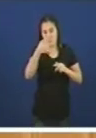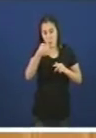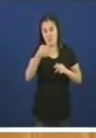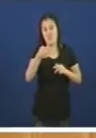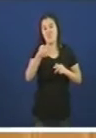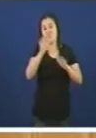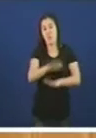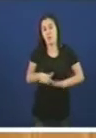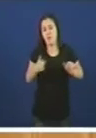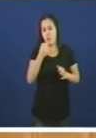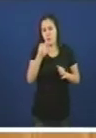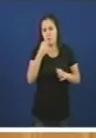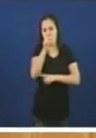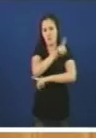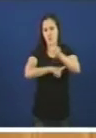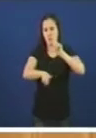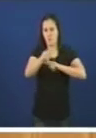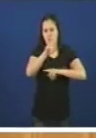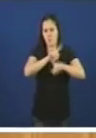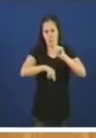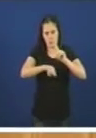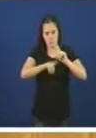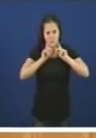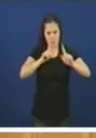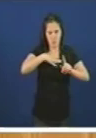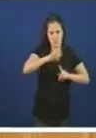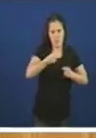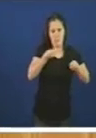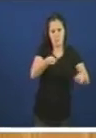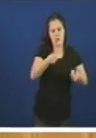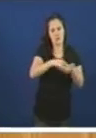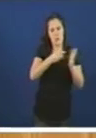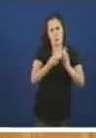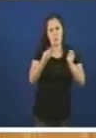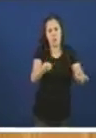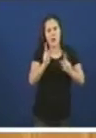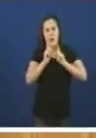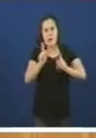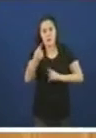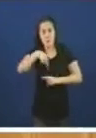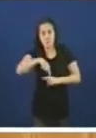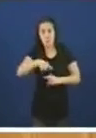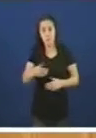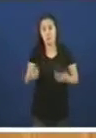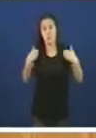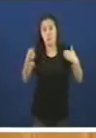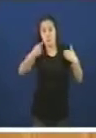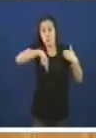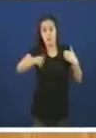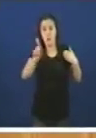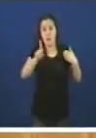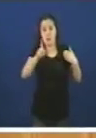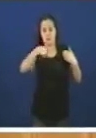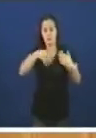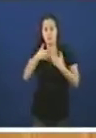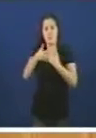textualmente os problemas que poderemos resolver, os resolvemos, e os que non dependen de nós, loitamos por eles. Claro, cando